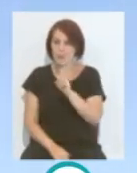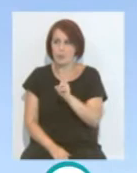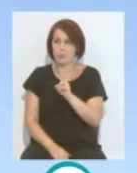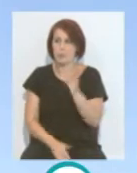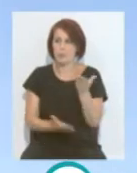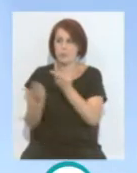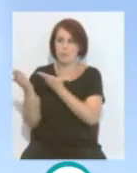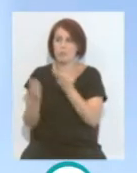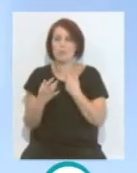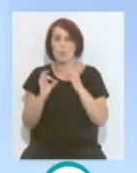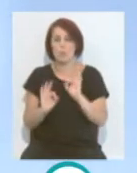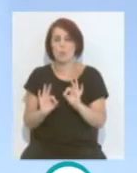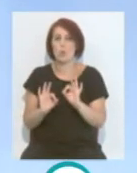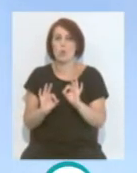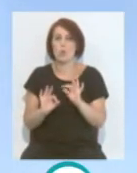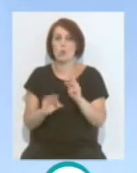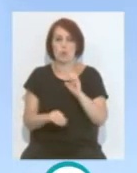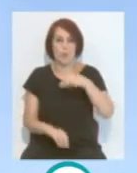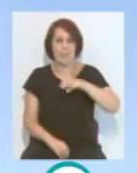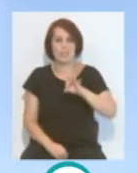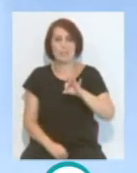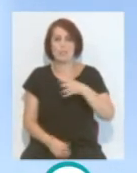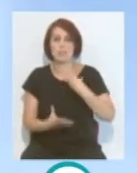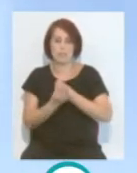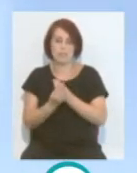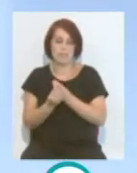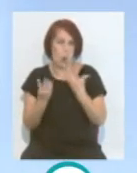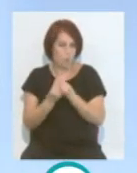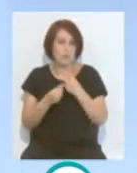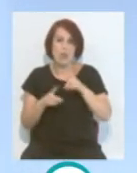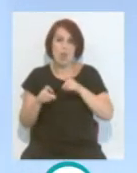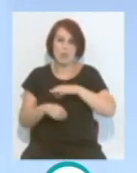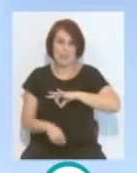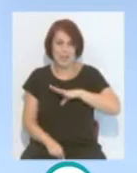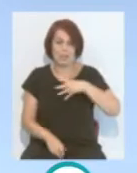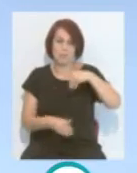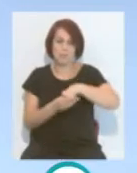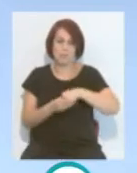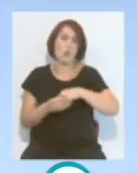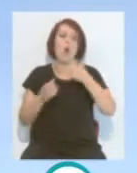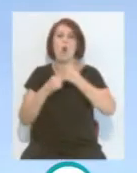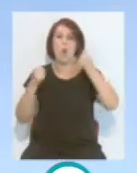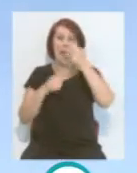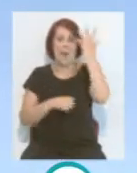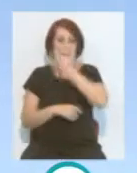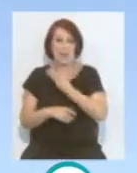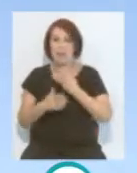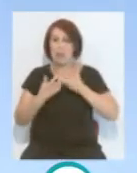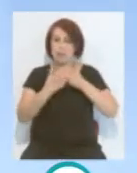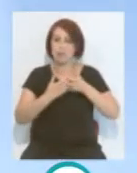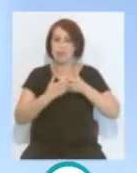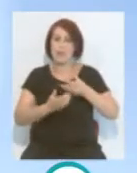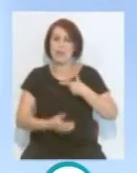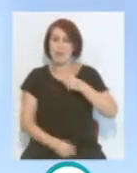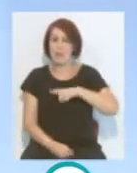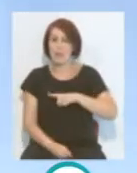imágenes precisamente de Tomás Alarcón con la selección chilena, inmerso en la disputa de la Copa América. También tenemos